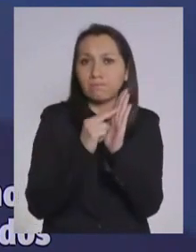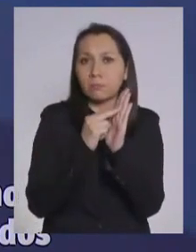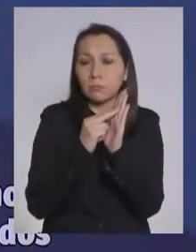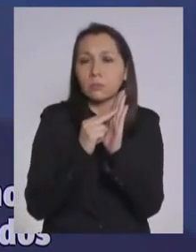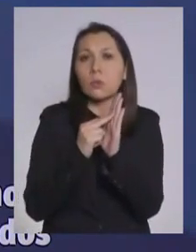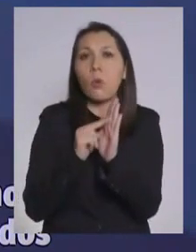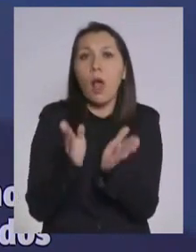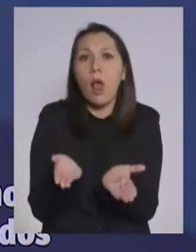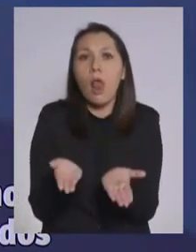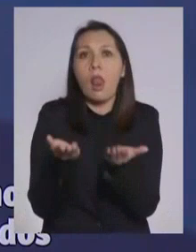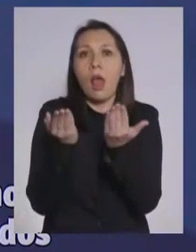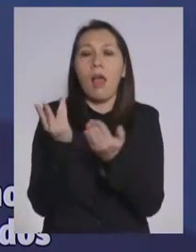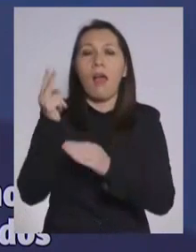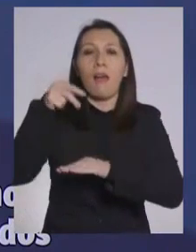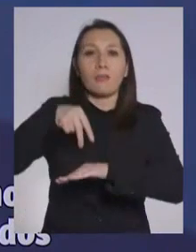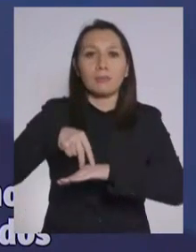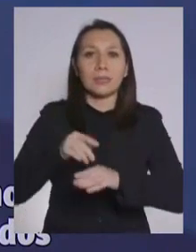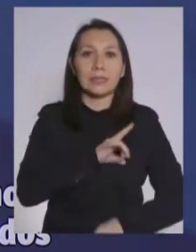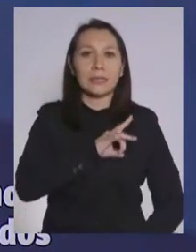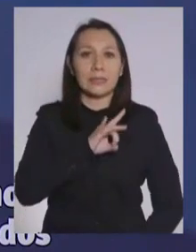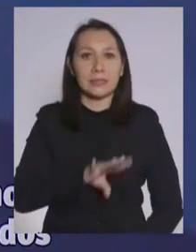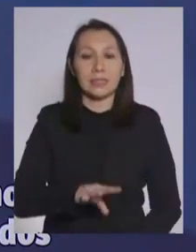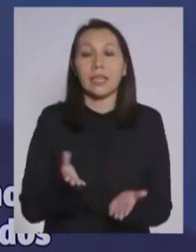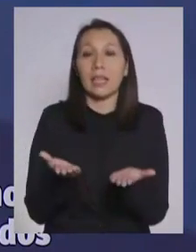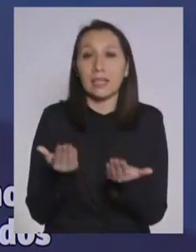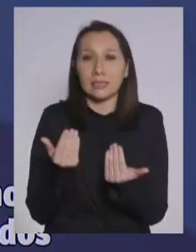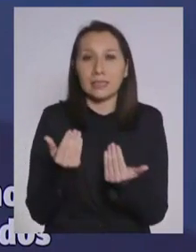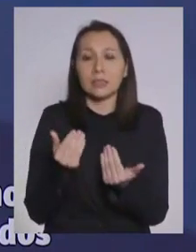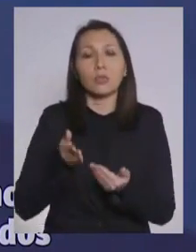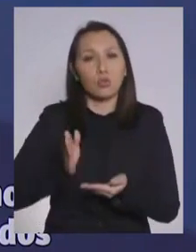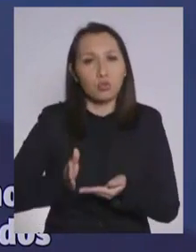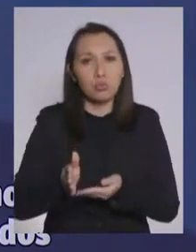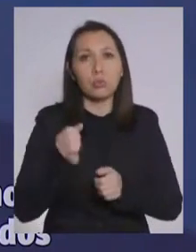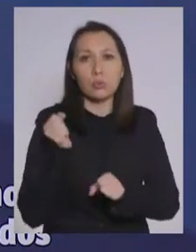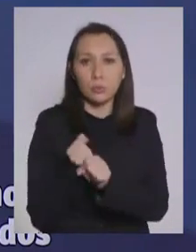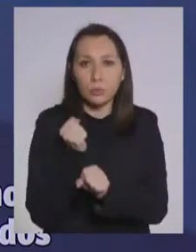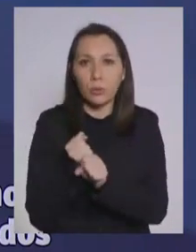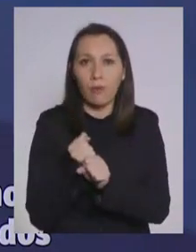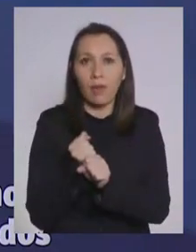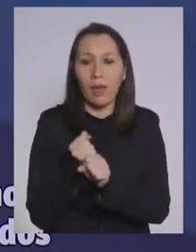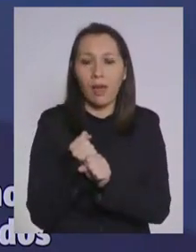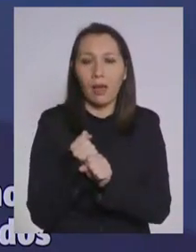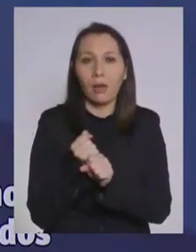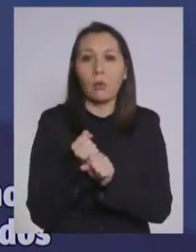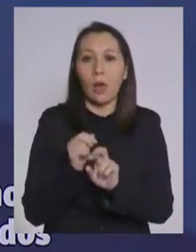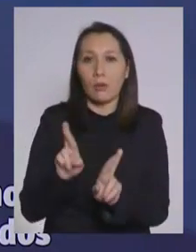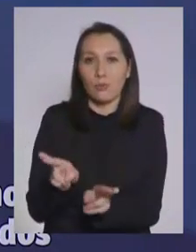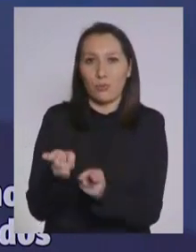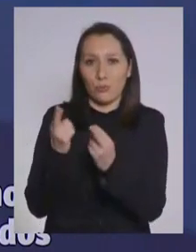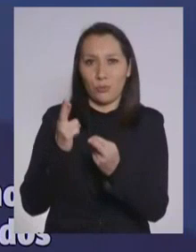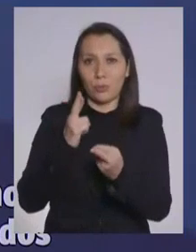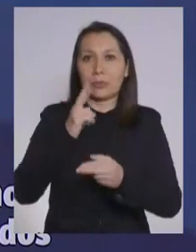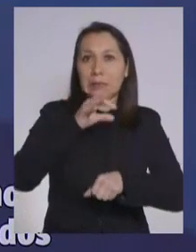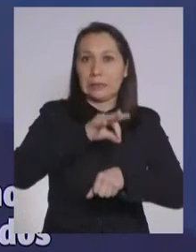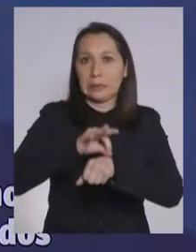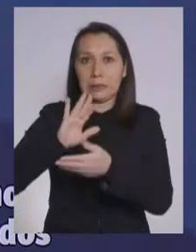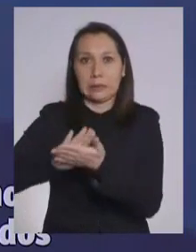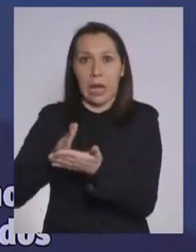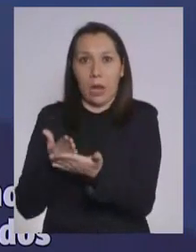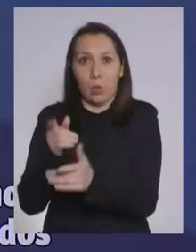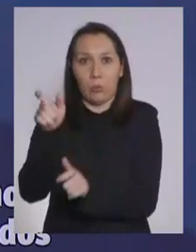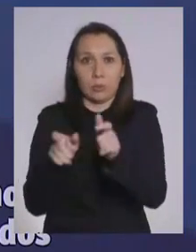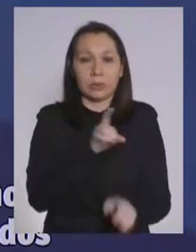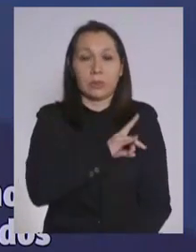Levantemos Chile. Es necesario que sigamos trabajando en la recuperación de la salud de los chilenos,